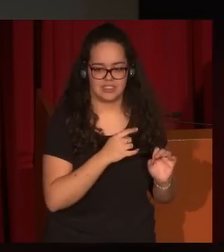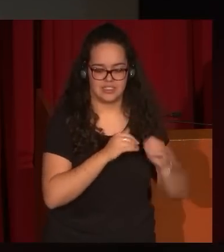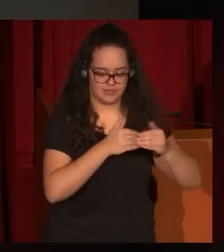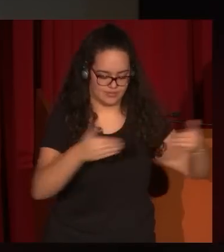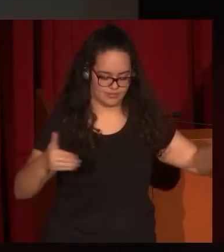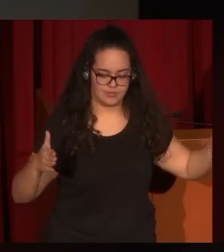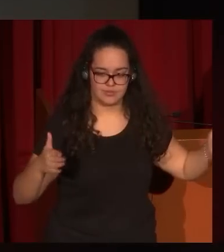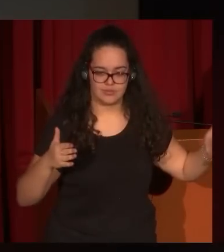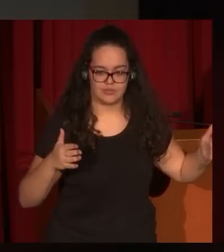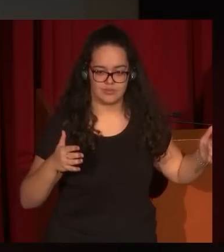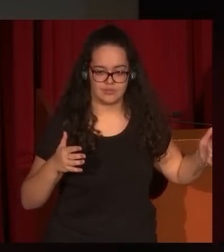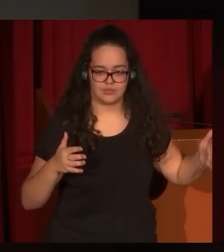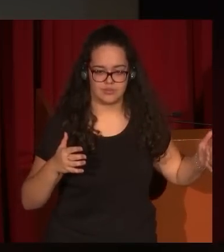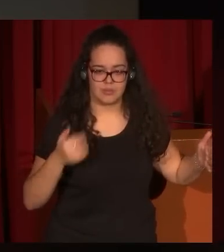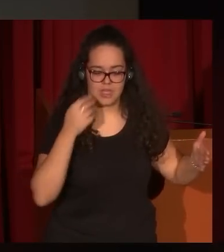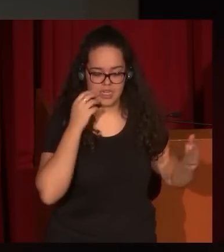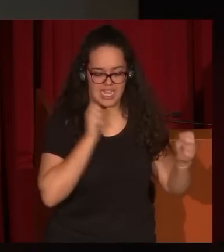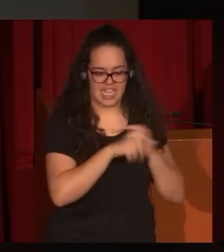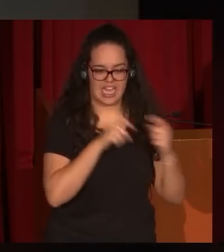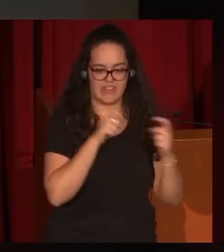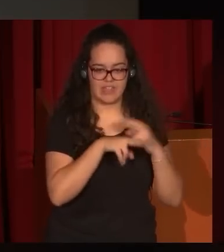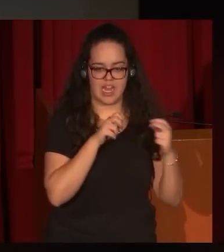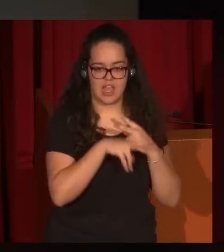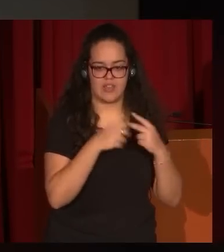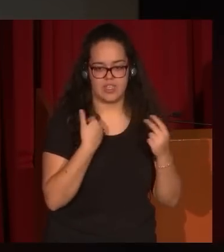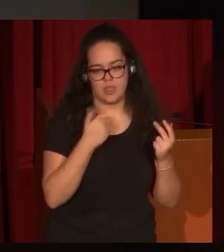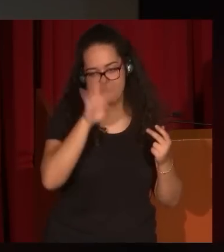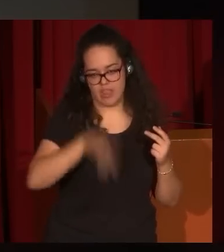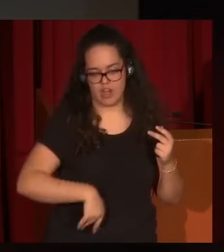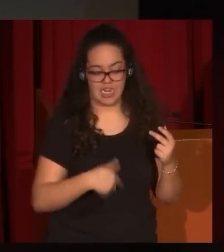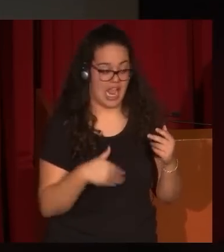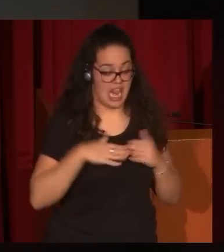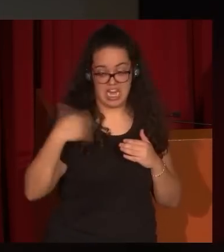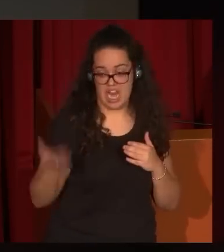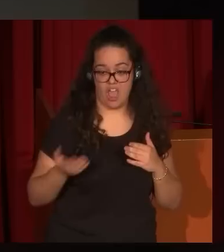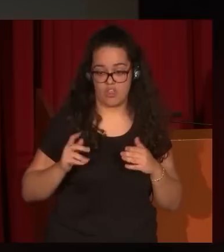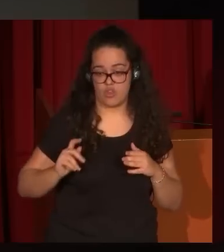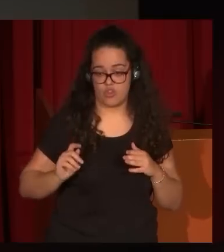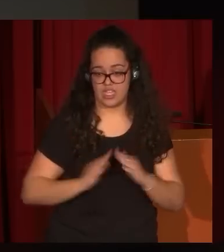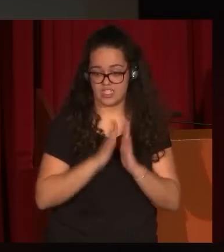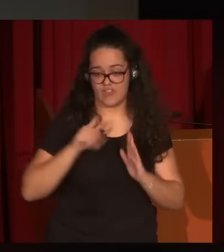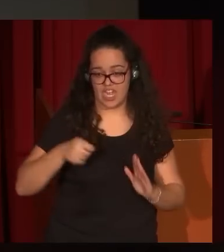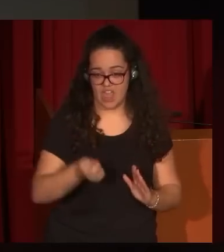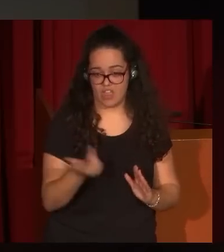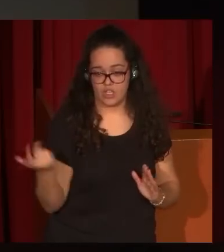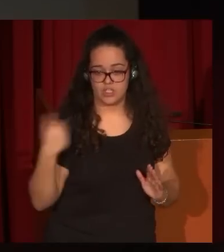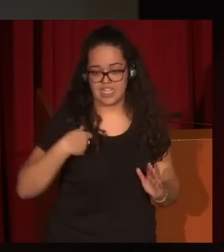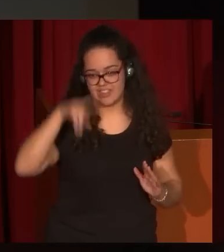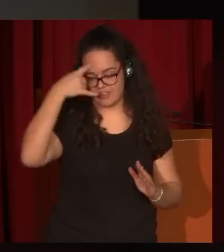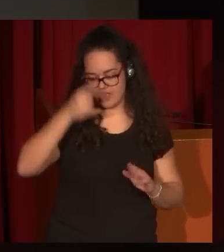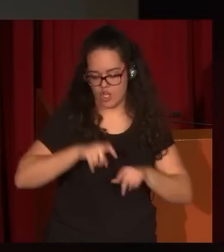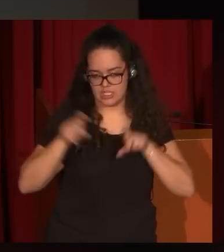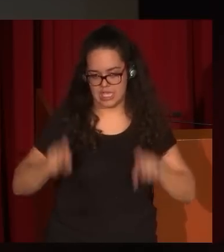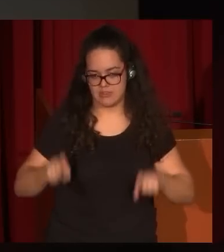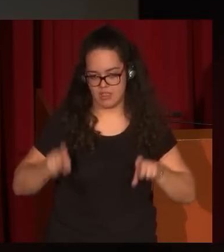estaba, digamos, por la carretera de Barcelona, al lado de San Fernando, era el tentadero donde los toros descansaban